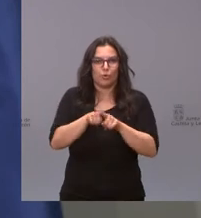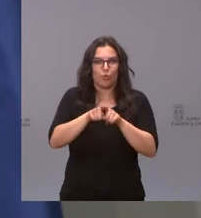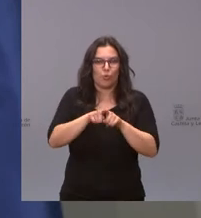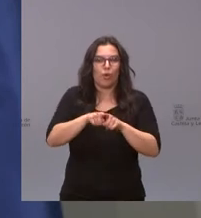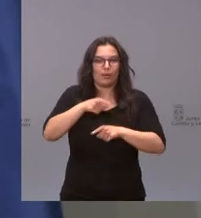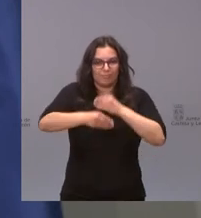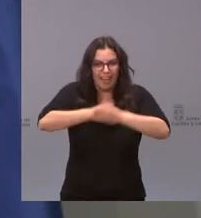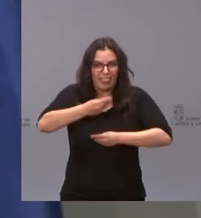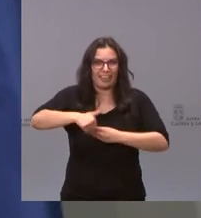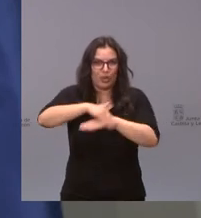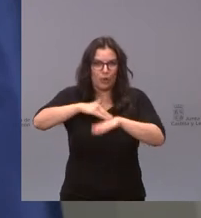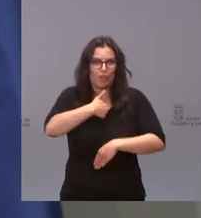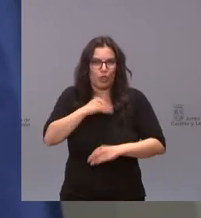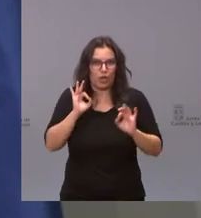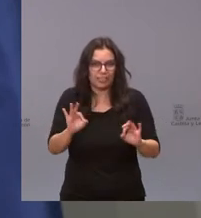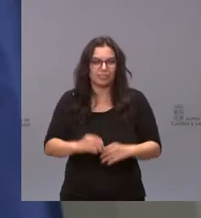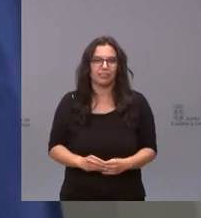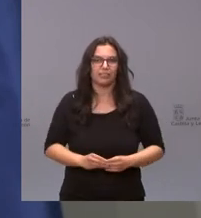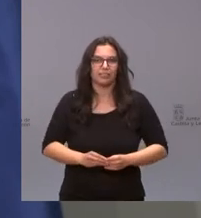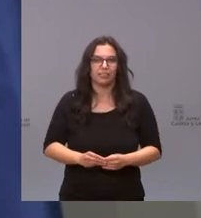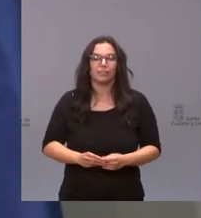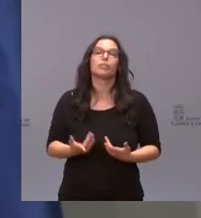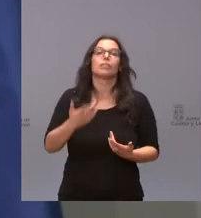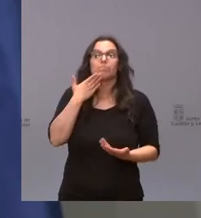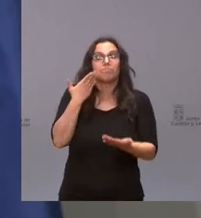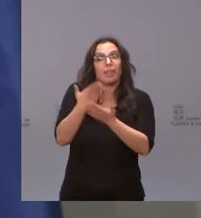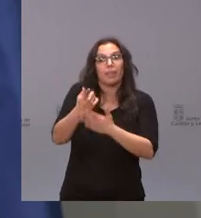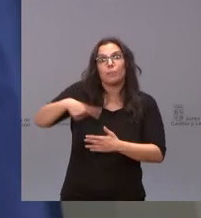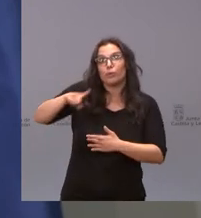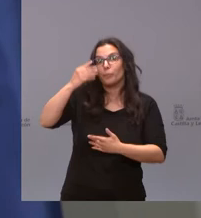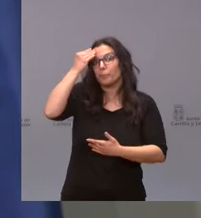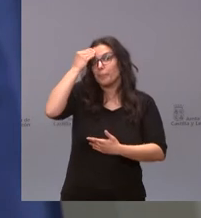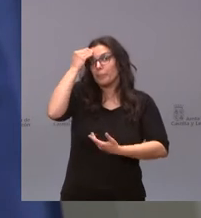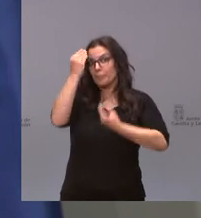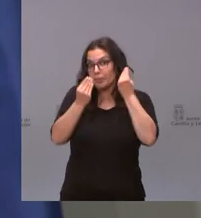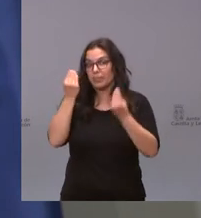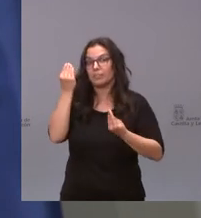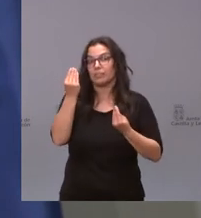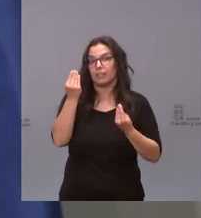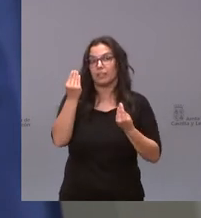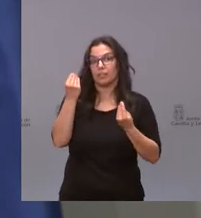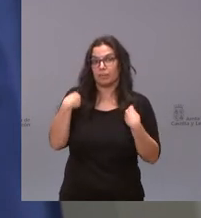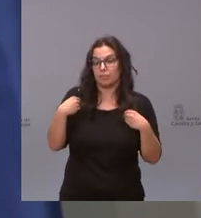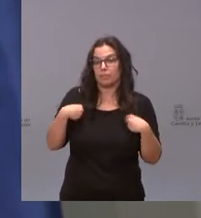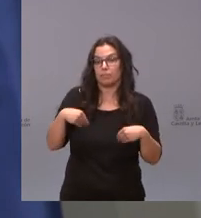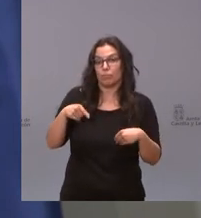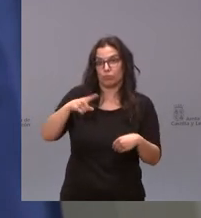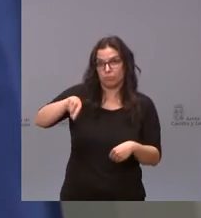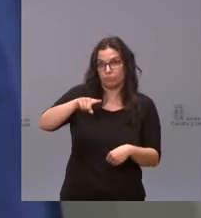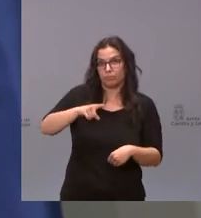así que hacemos un llamamiento a la reflexión a los agentes de el diálogo